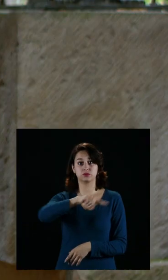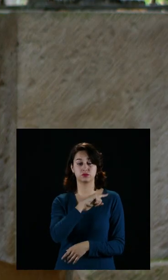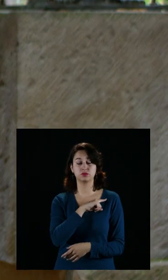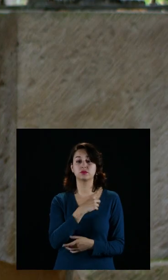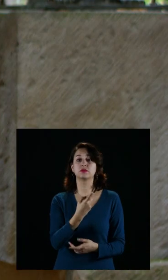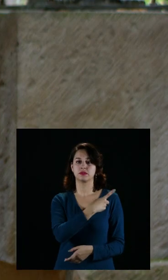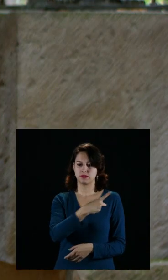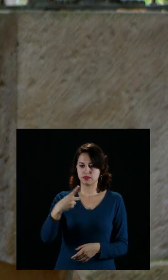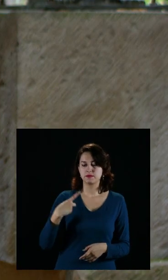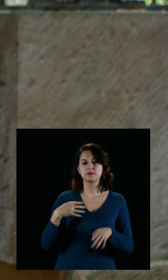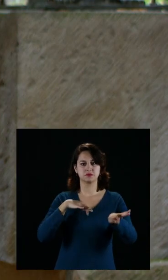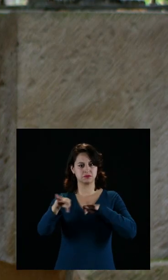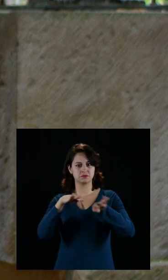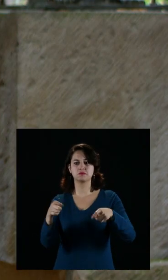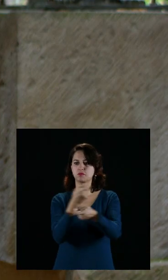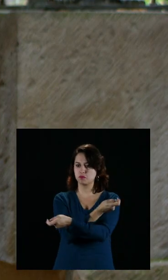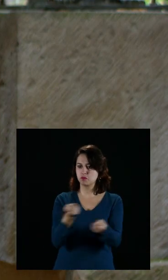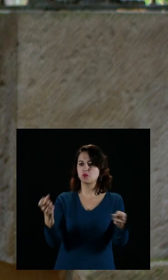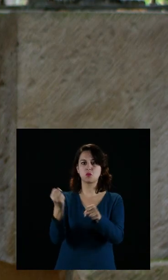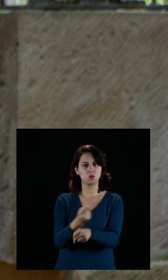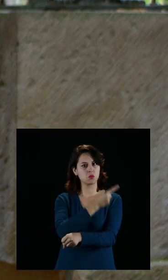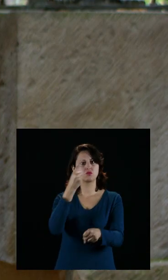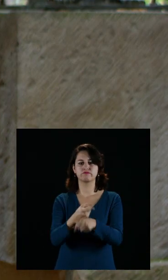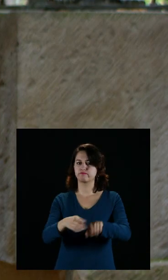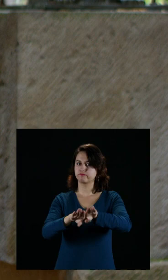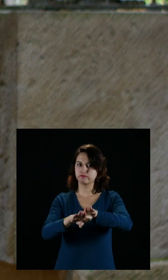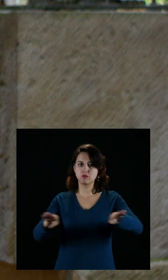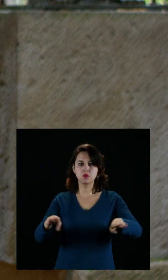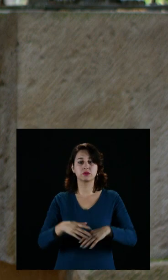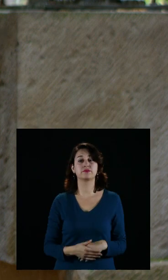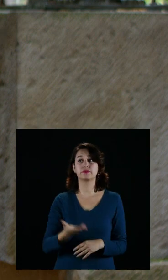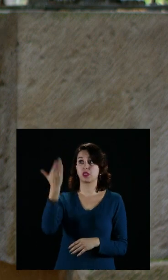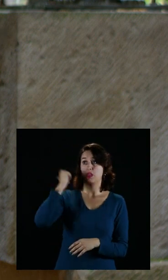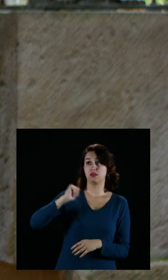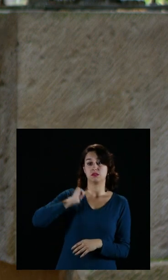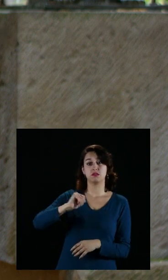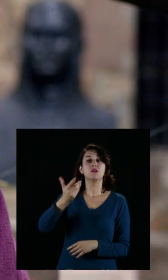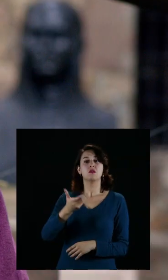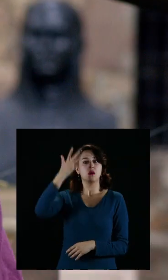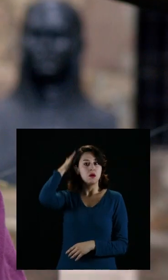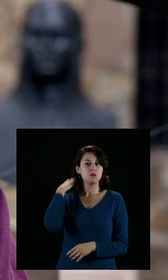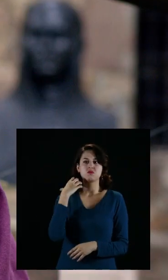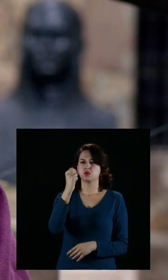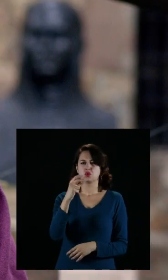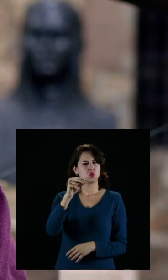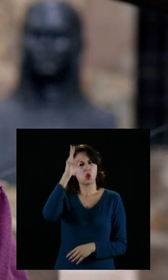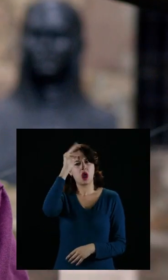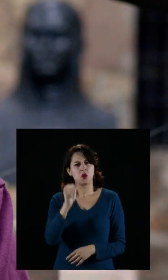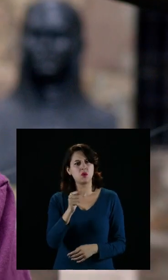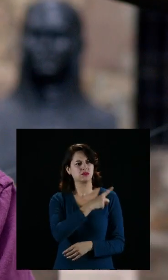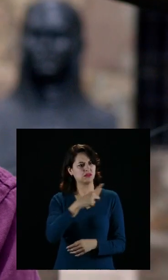debemos estar a favor de repartir las oportunidades de trabajo para todos. Ayer Morelos